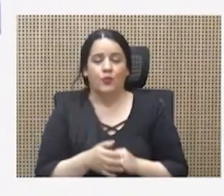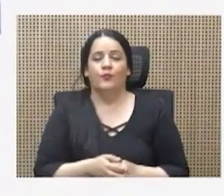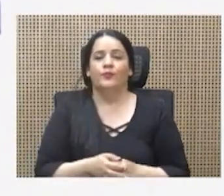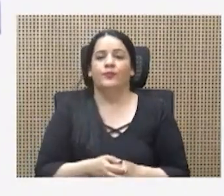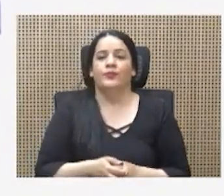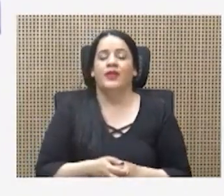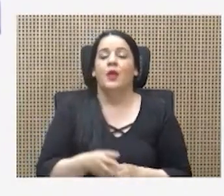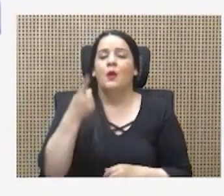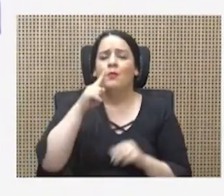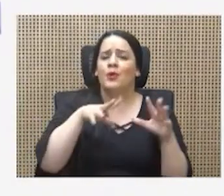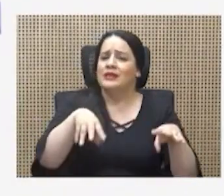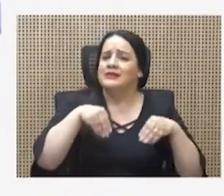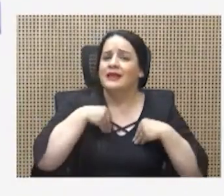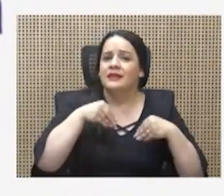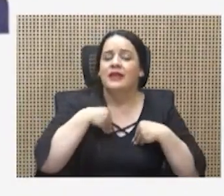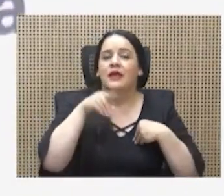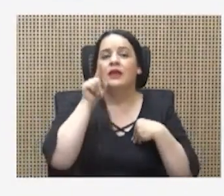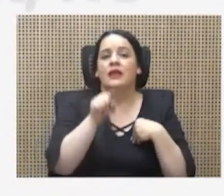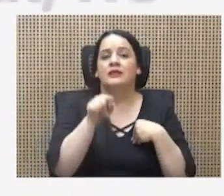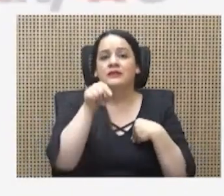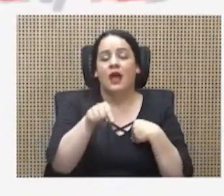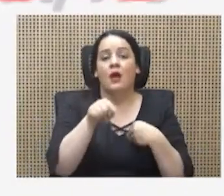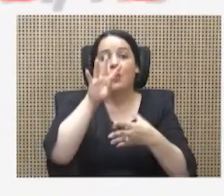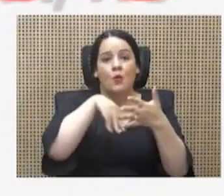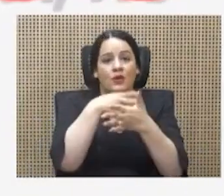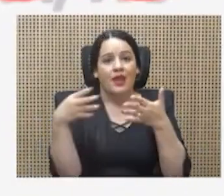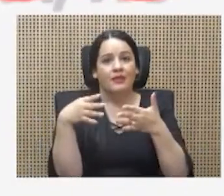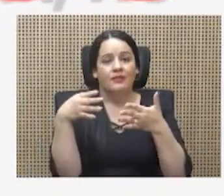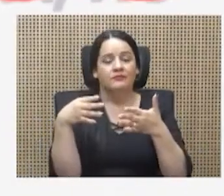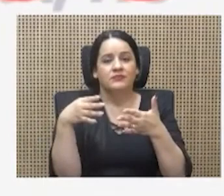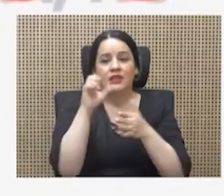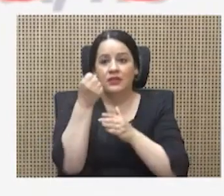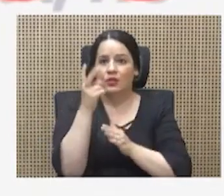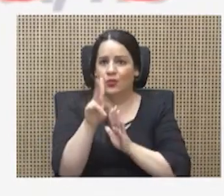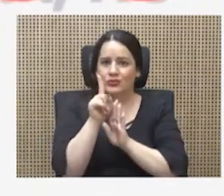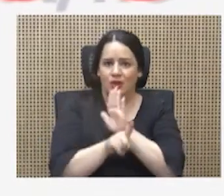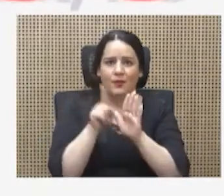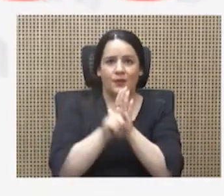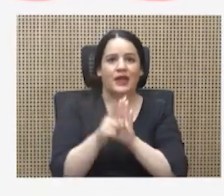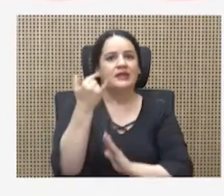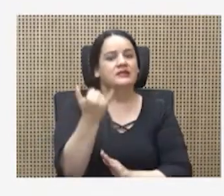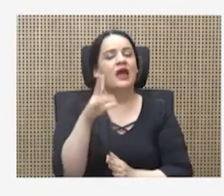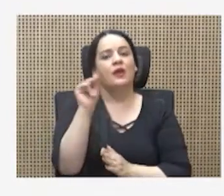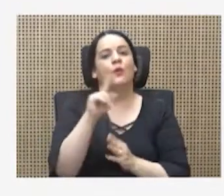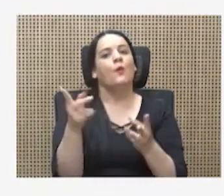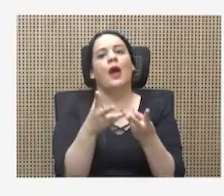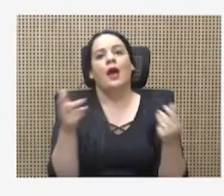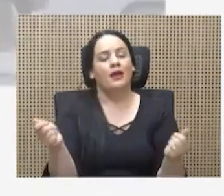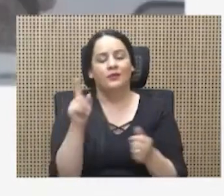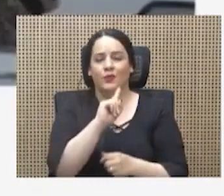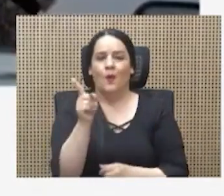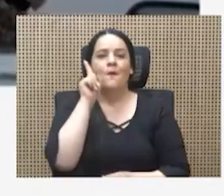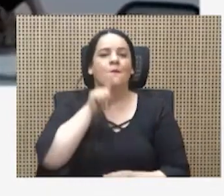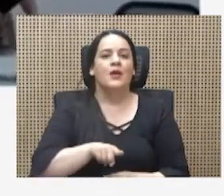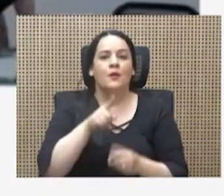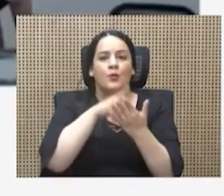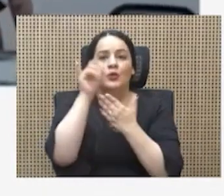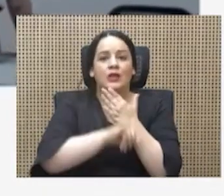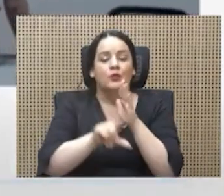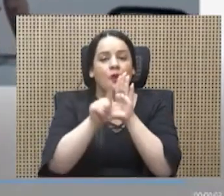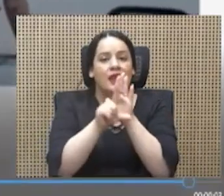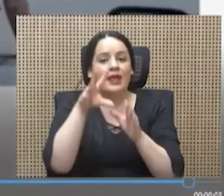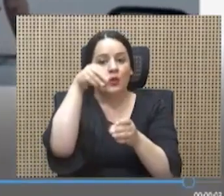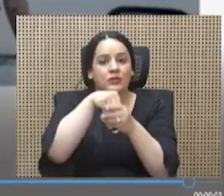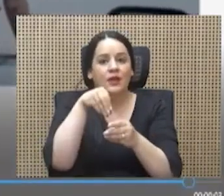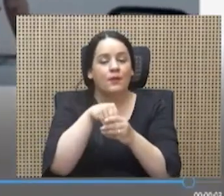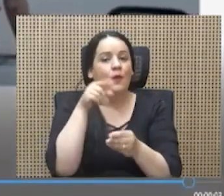Por aceptar, una vez aceptada la jornada excepcional, ya no hay salida. Falso. El proyecto de ley contempla un periodo